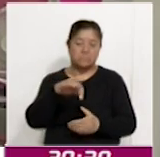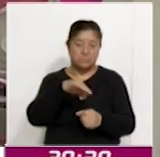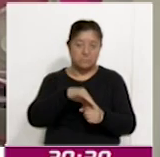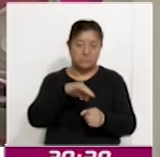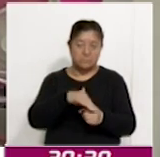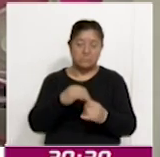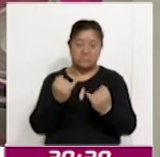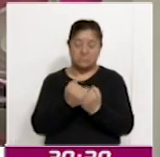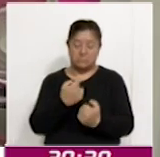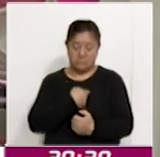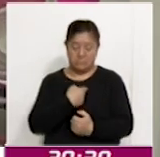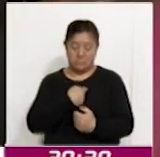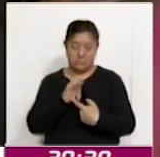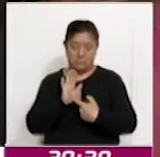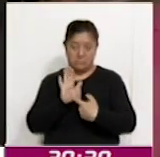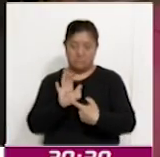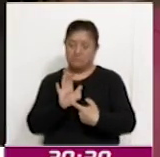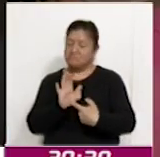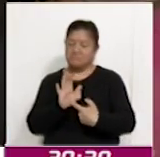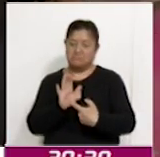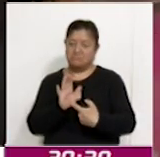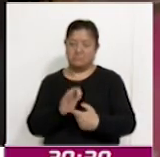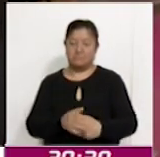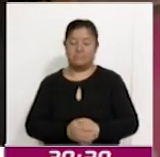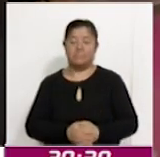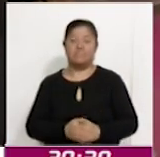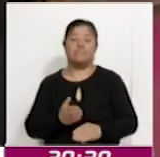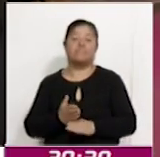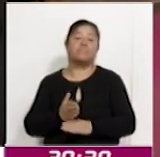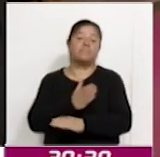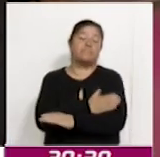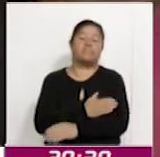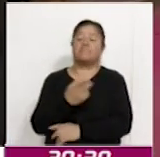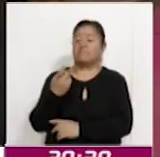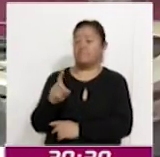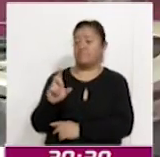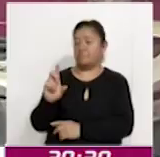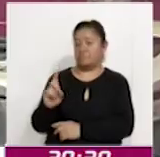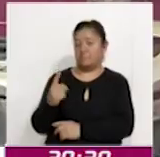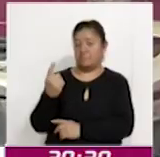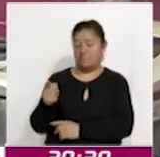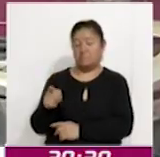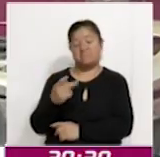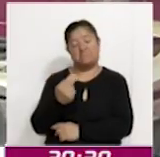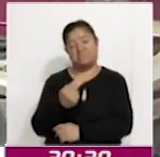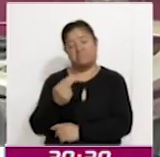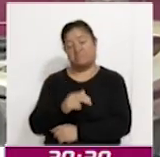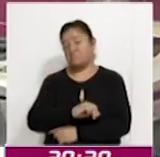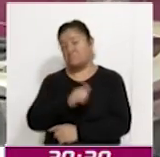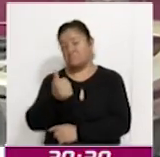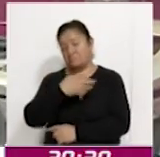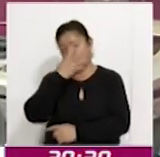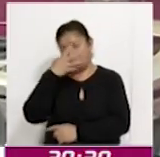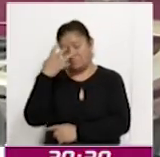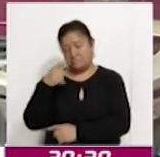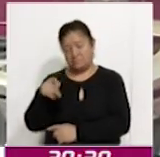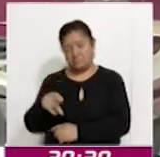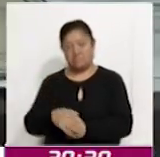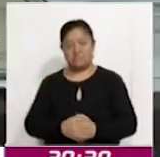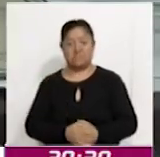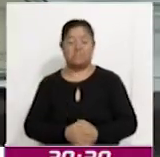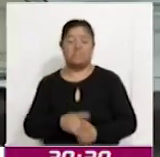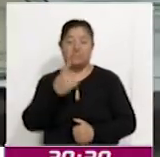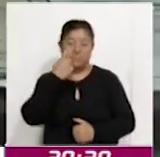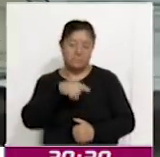para identificarse oficialmente. Si no se renueva antes del 31 de diciembre, será indispensable presentar otra identificación vigente. Para